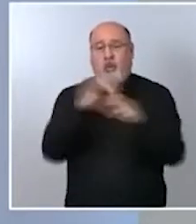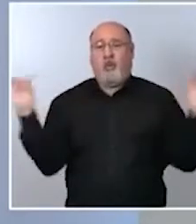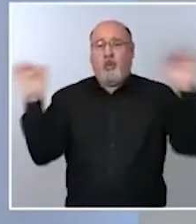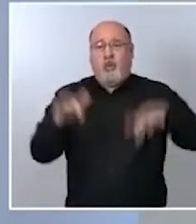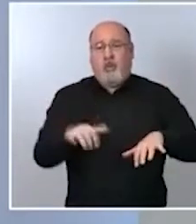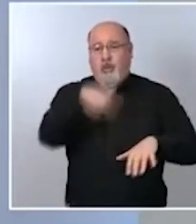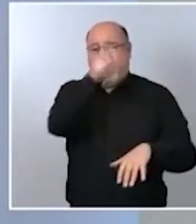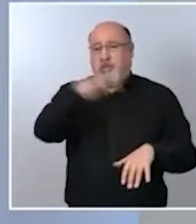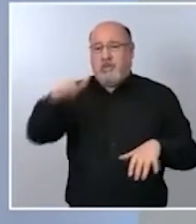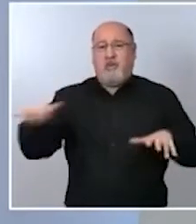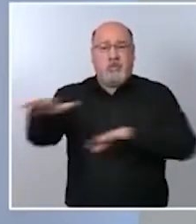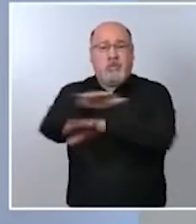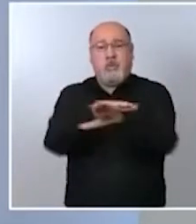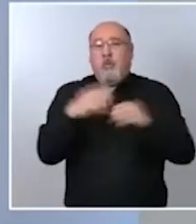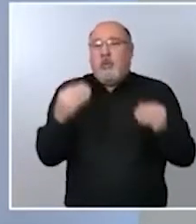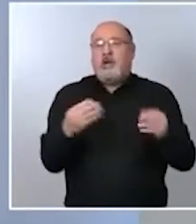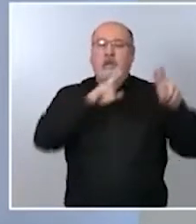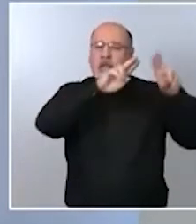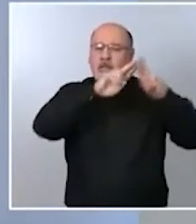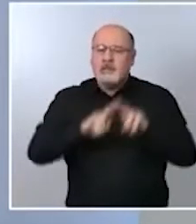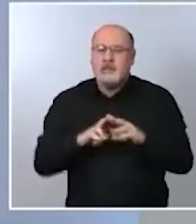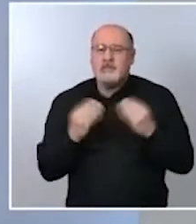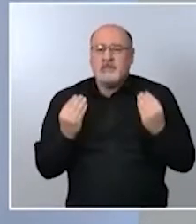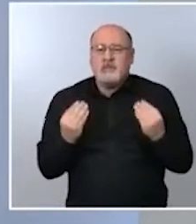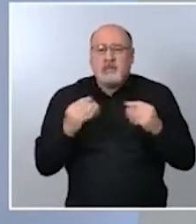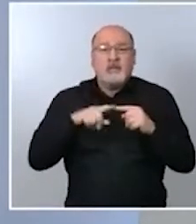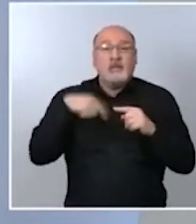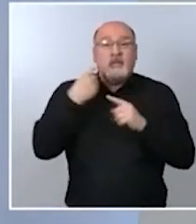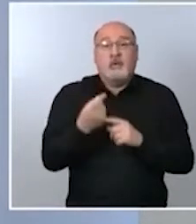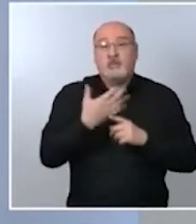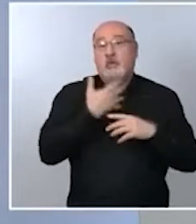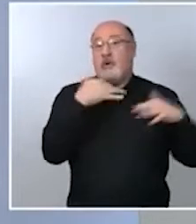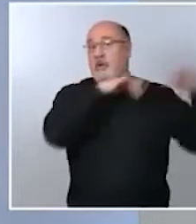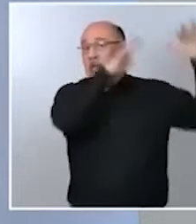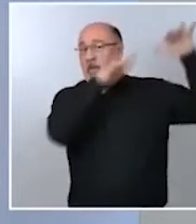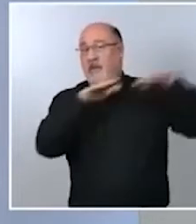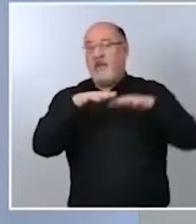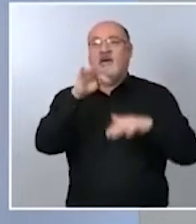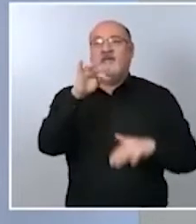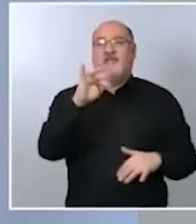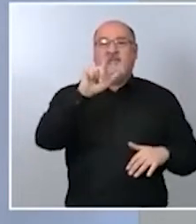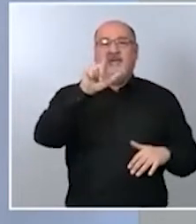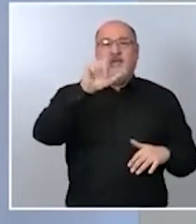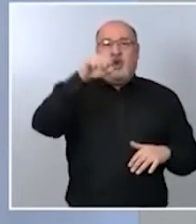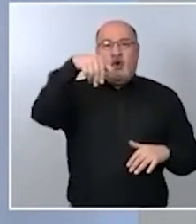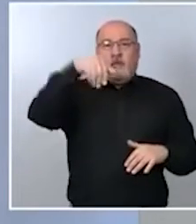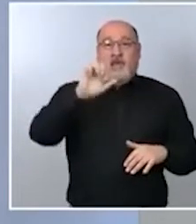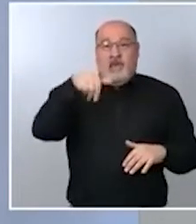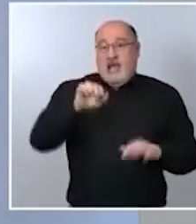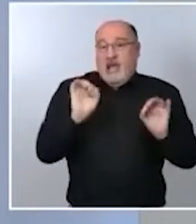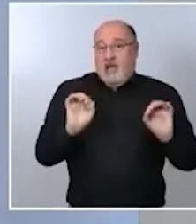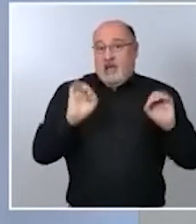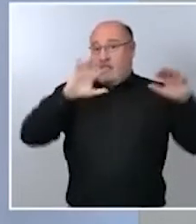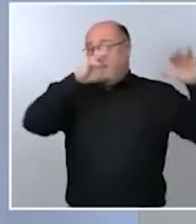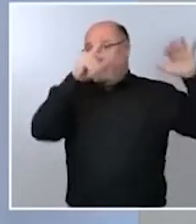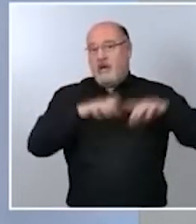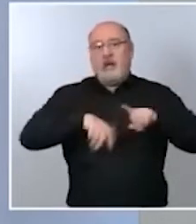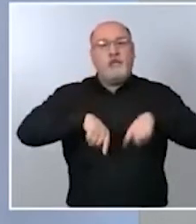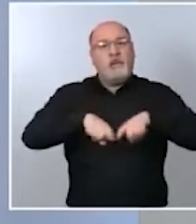analizarlo con cuidado pero en la medida en que Filomena ha disminuido la movilidad esto es bueno porque la movilidad desde un punto de vista de la pandemia digo